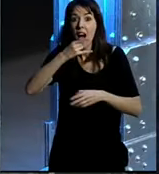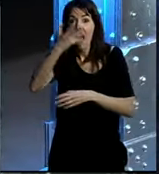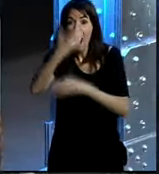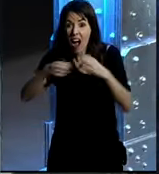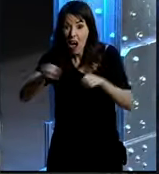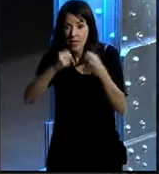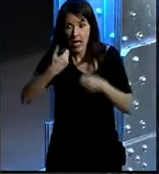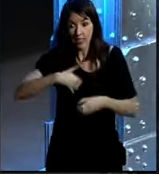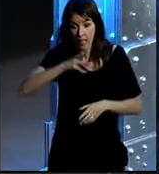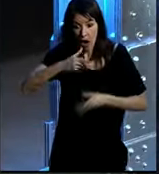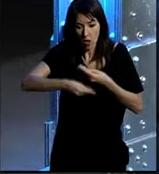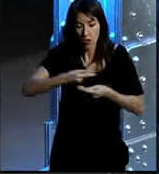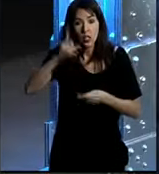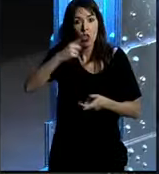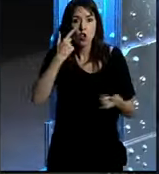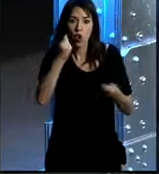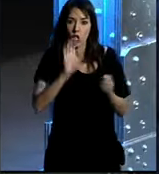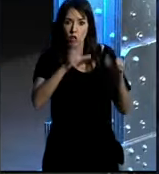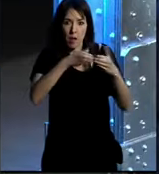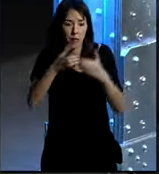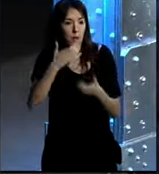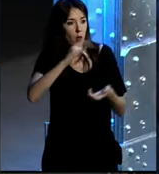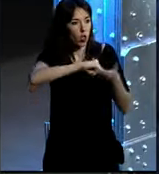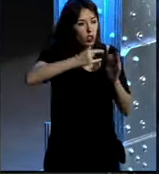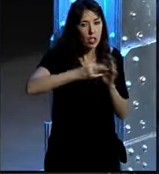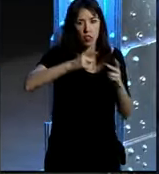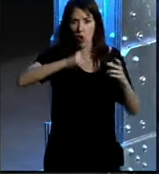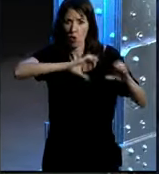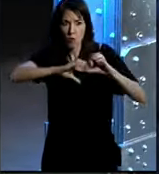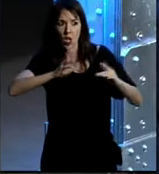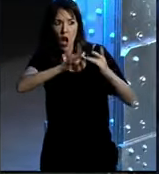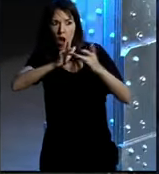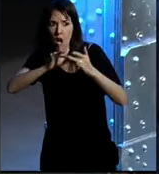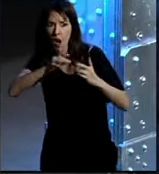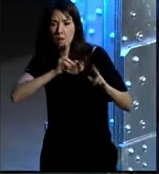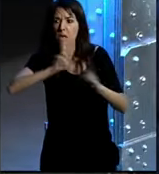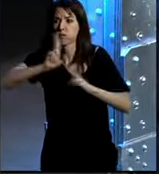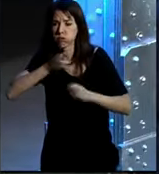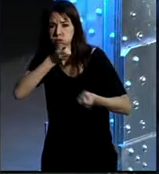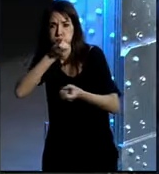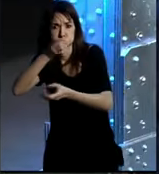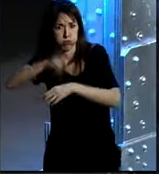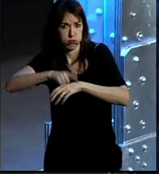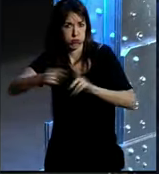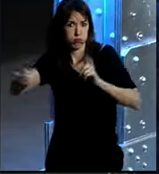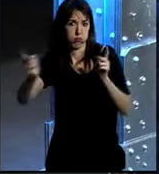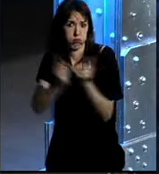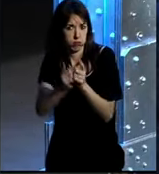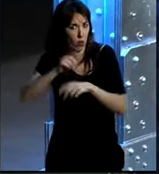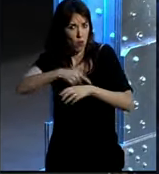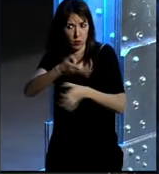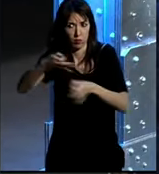y mucha coordinación con los departamentos implicados el técnico el de comunicación para darle información necesaria en el momento